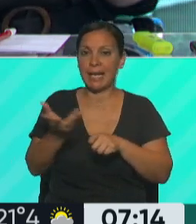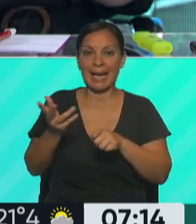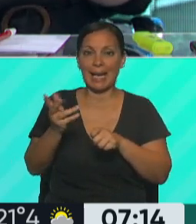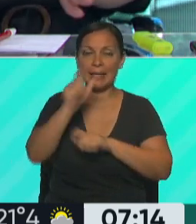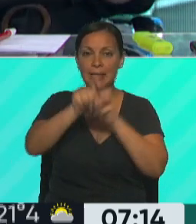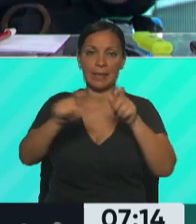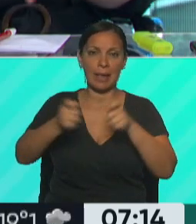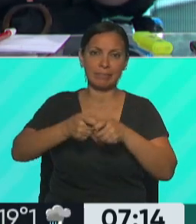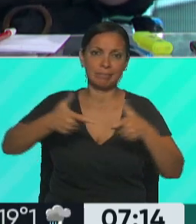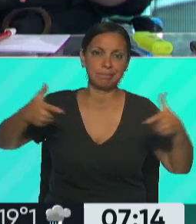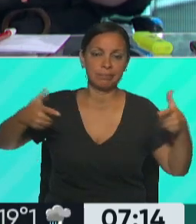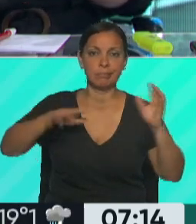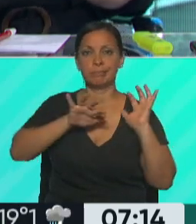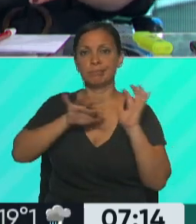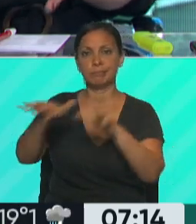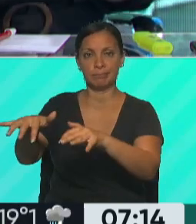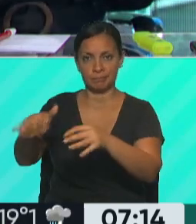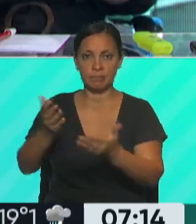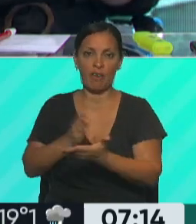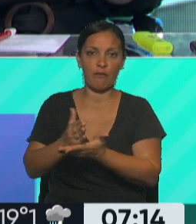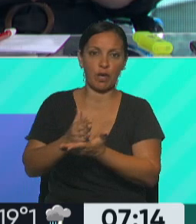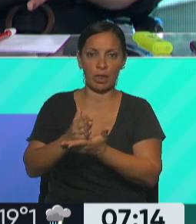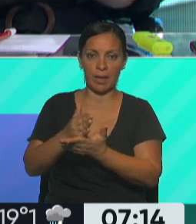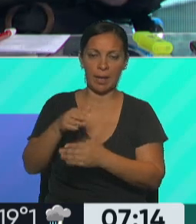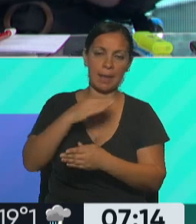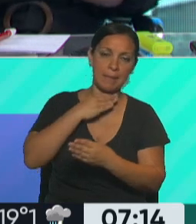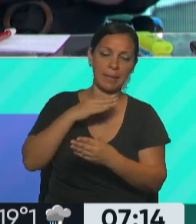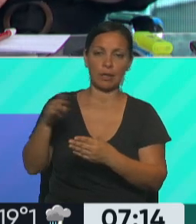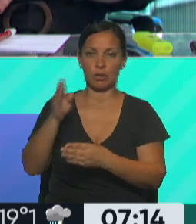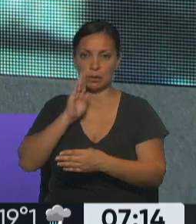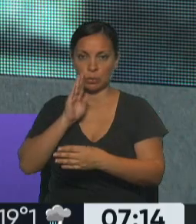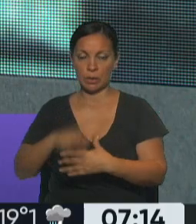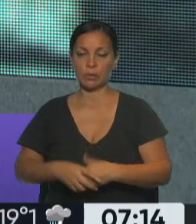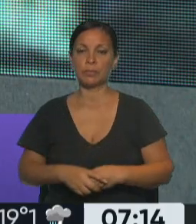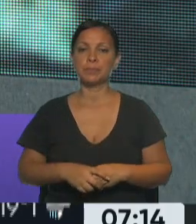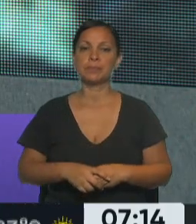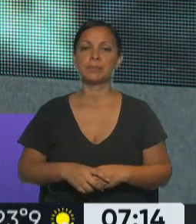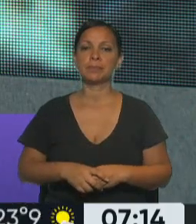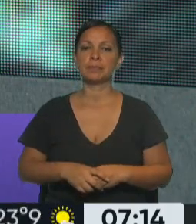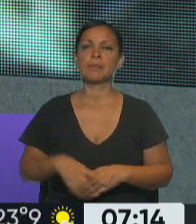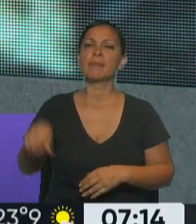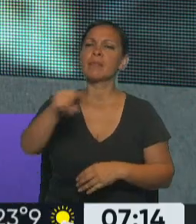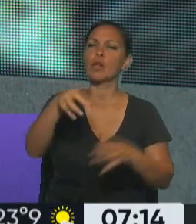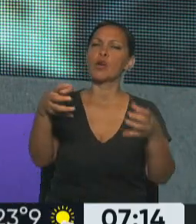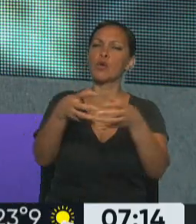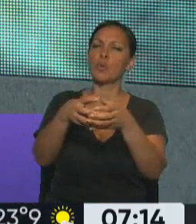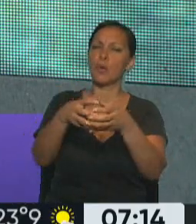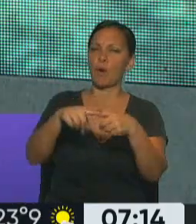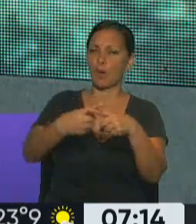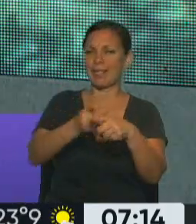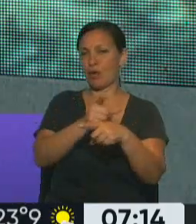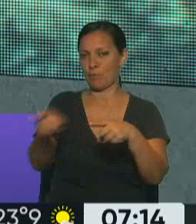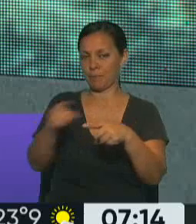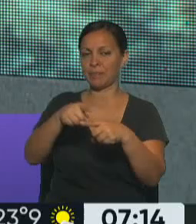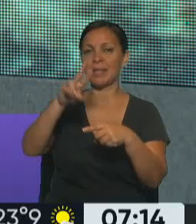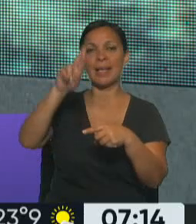América Latina y que llega justamente a la frontera entre México y Estados Unidos. Recordemos que el partido republicano en su momento con Donald